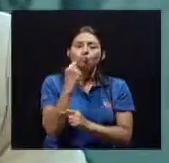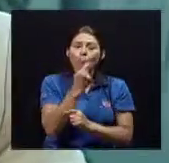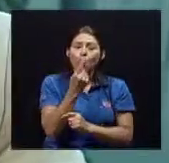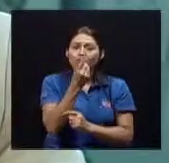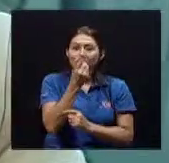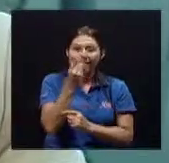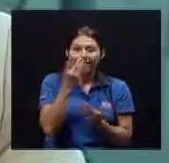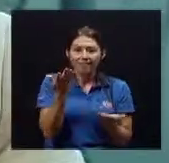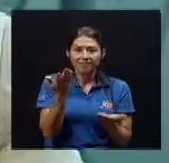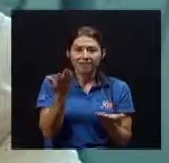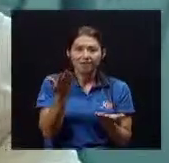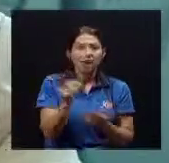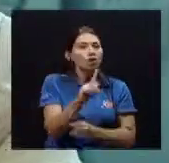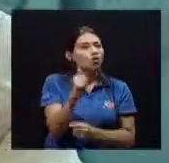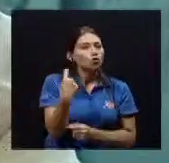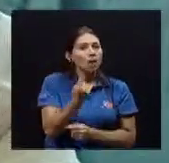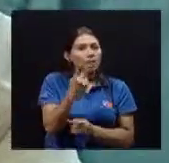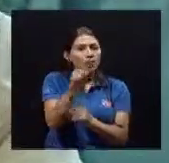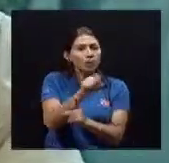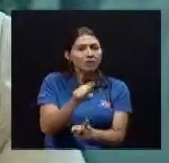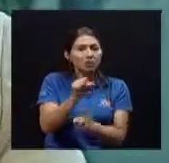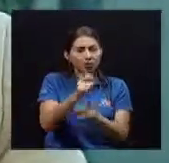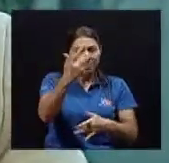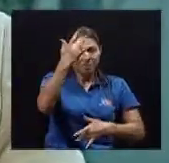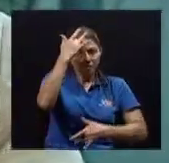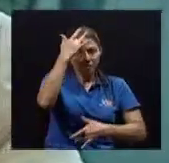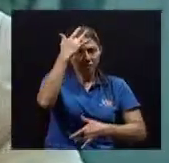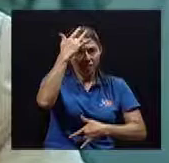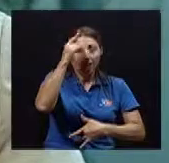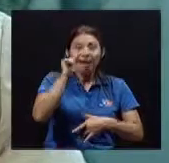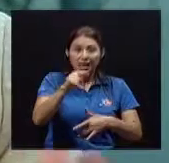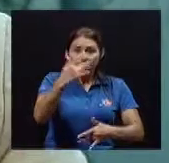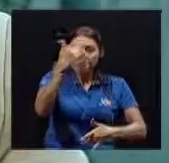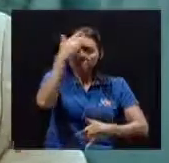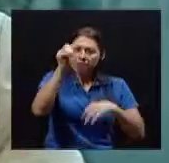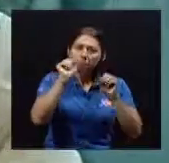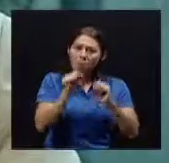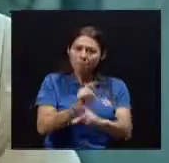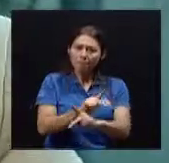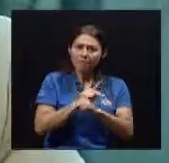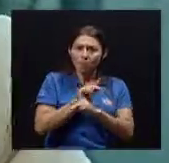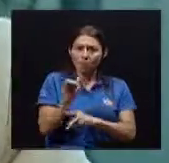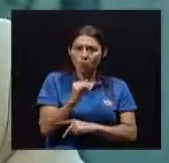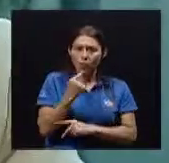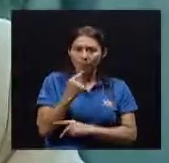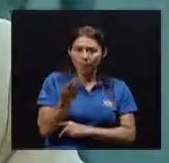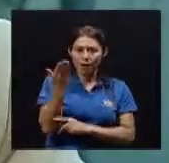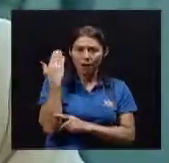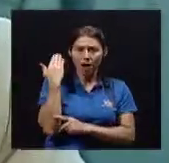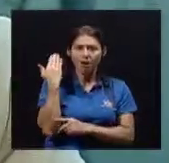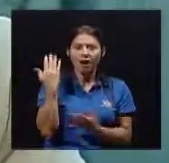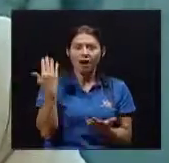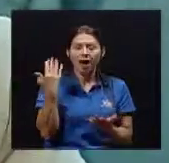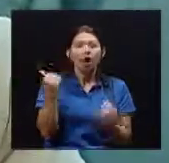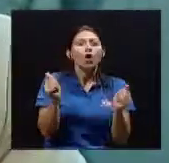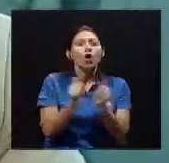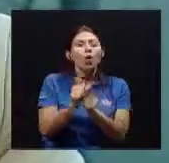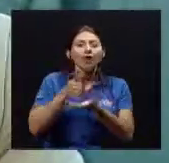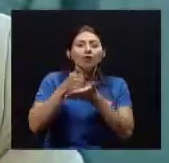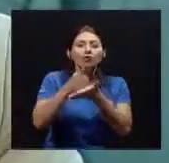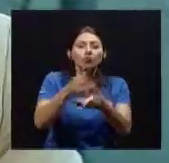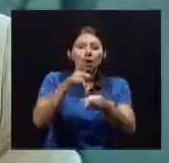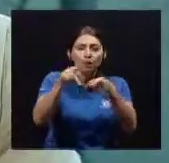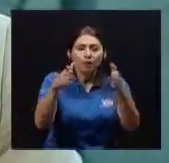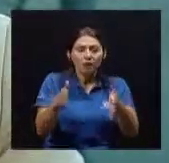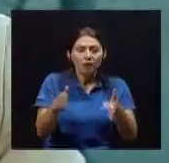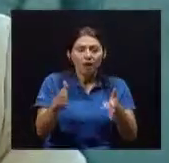¿Sabes dónde viene El problema? No es sólo Una situación De enfermedad La enfermedad Se puede prevenir Tal y como Lo estábamos hablando Ahora Con la